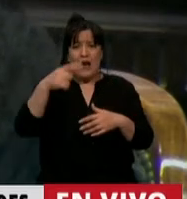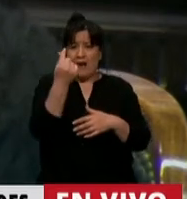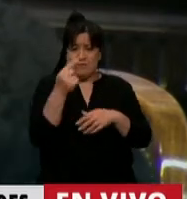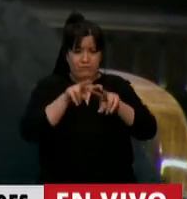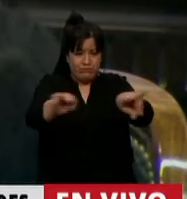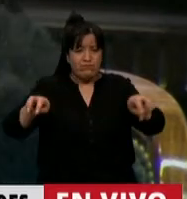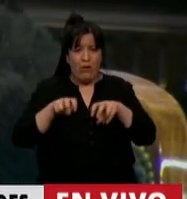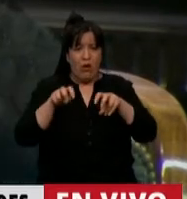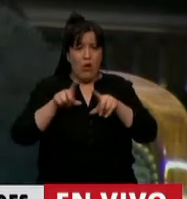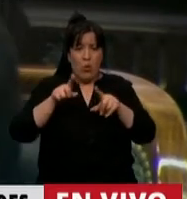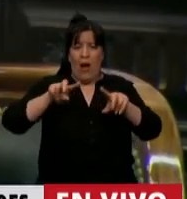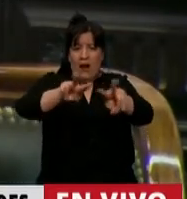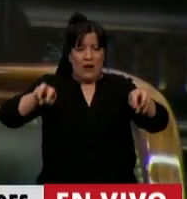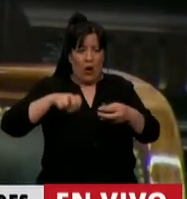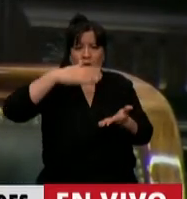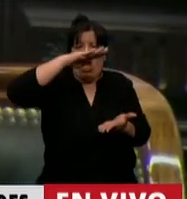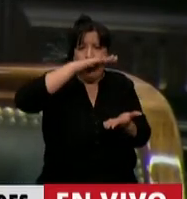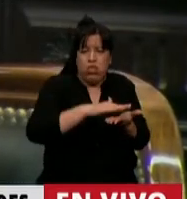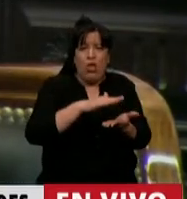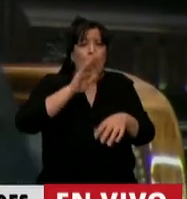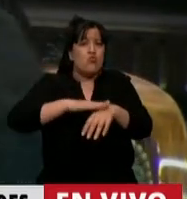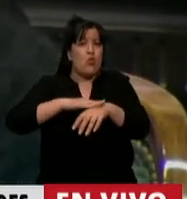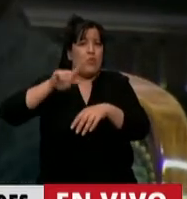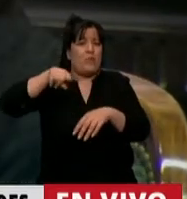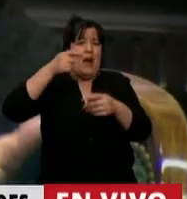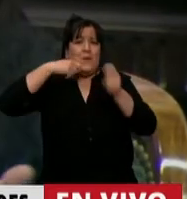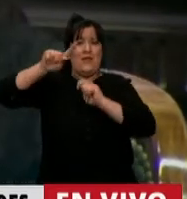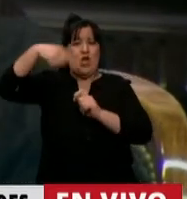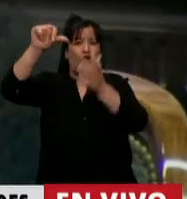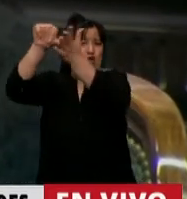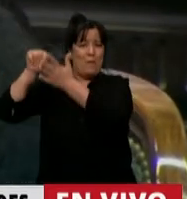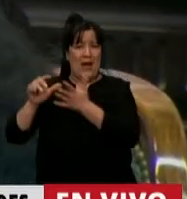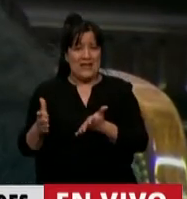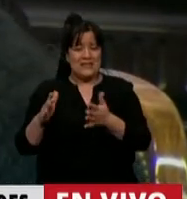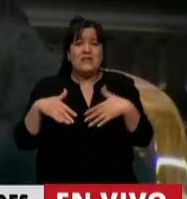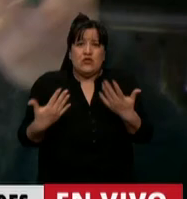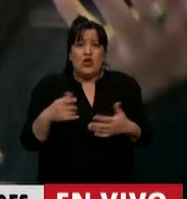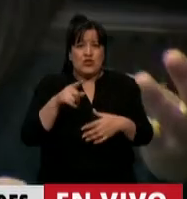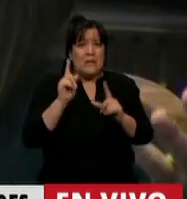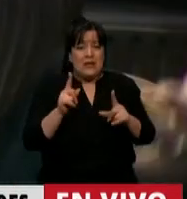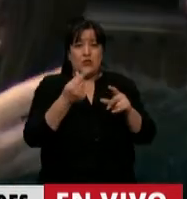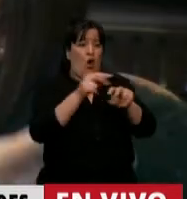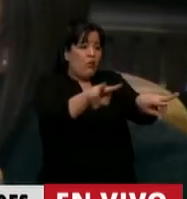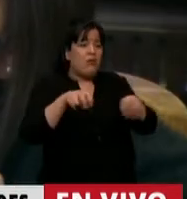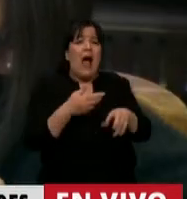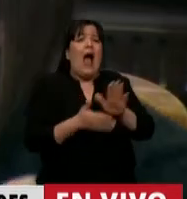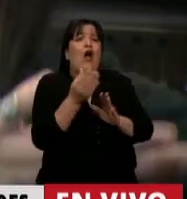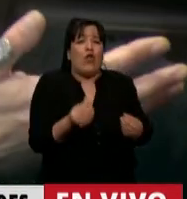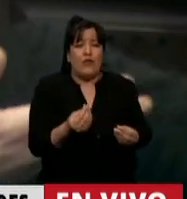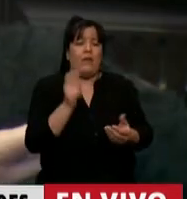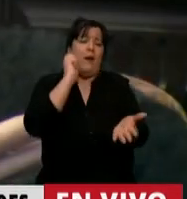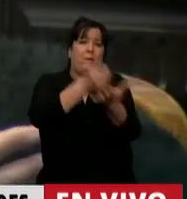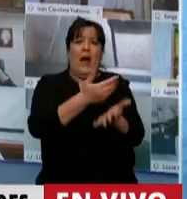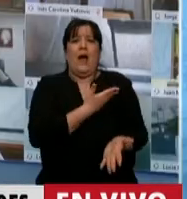es cada vez menos por esa exportación, por supuesto que suponemos que gran parte de eso que se recauda, ¿dónde va? A pagarle al